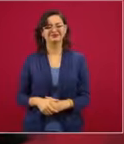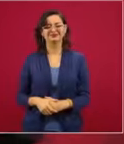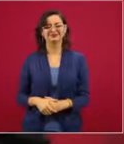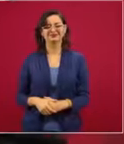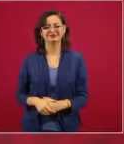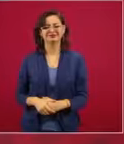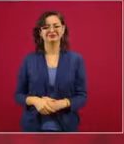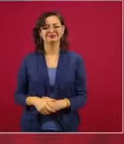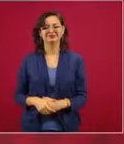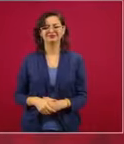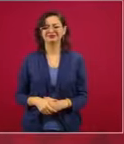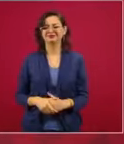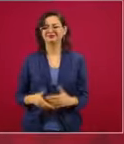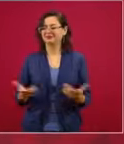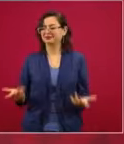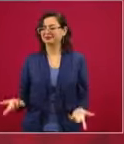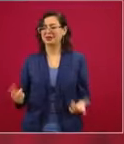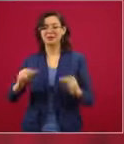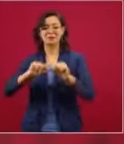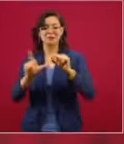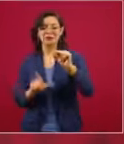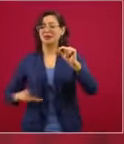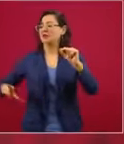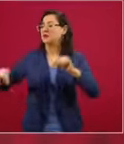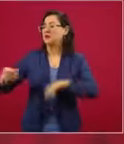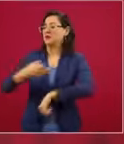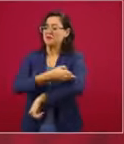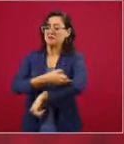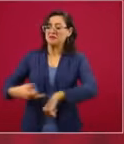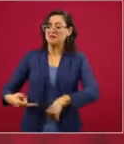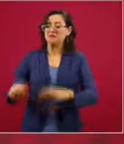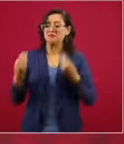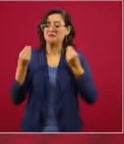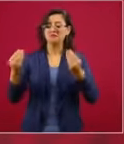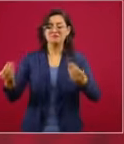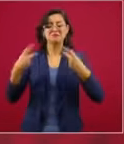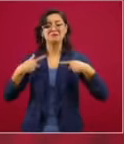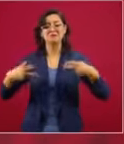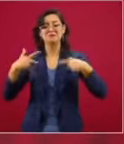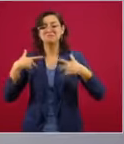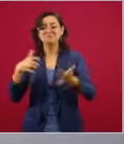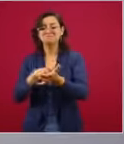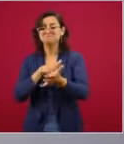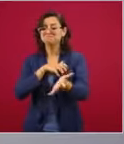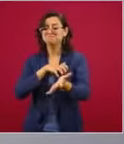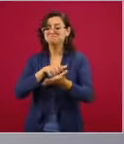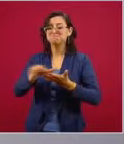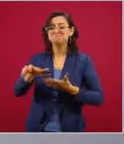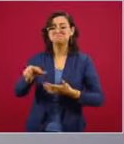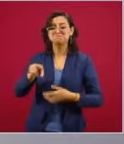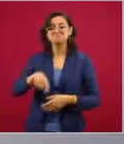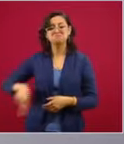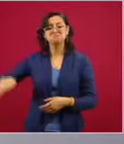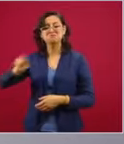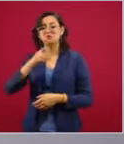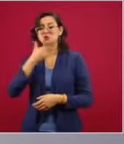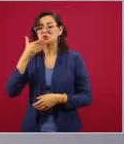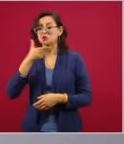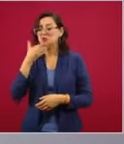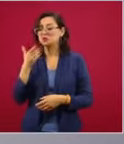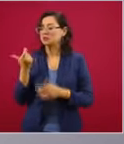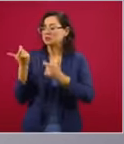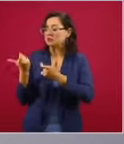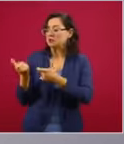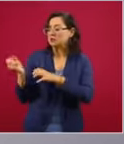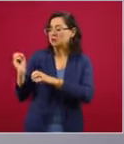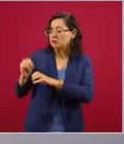Muchas familias de México, millones, ellos mismos, conforme van reuniendo